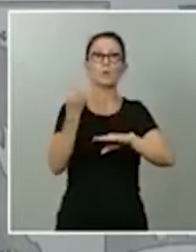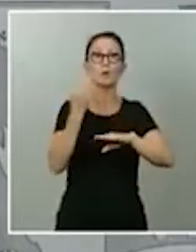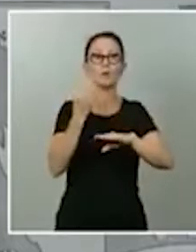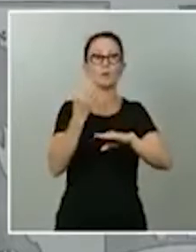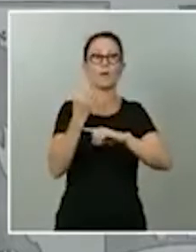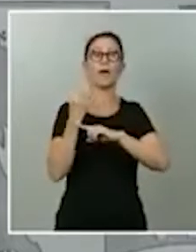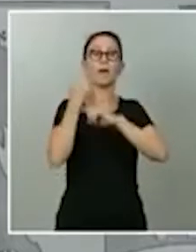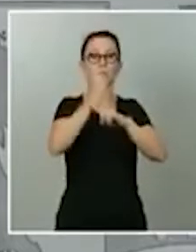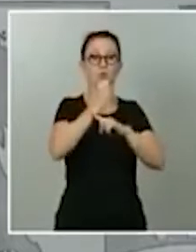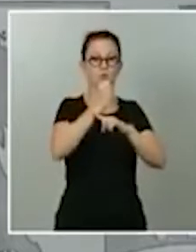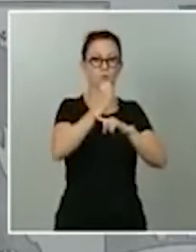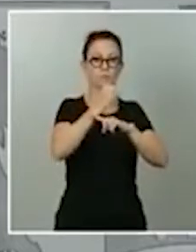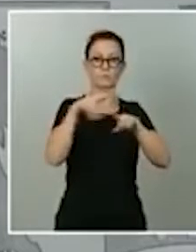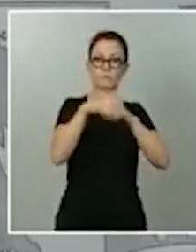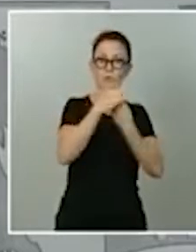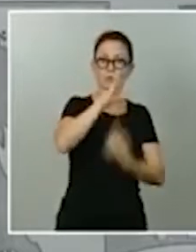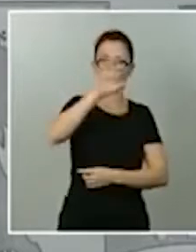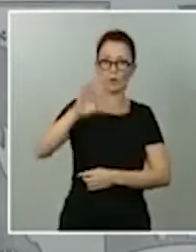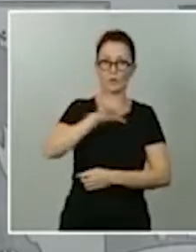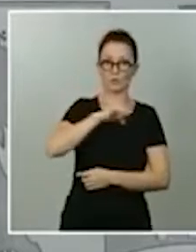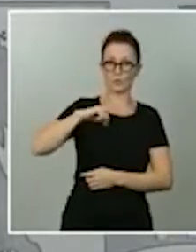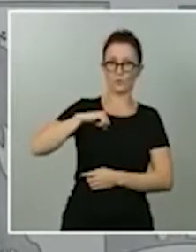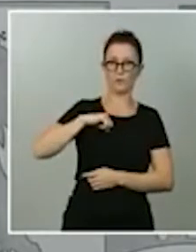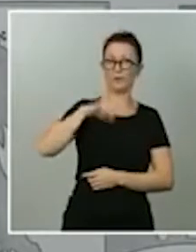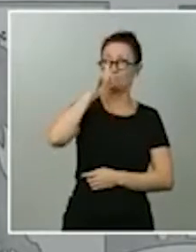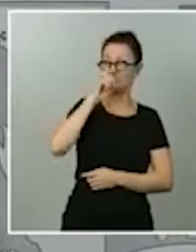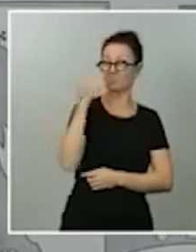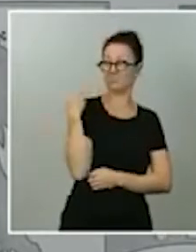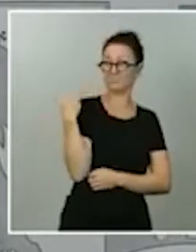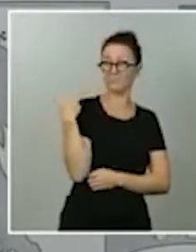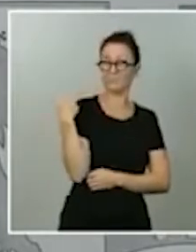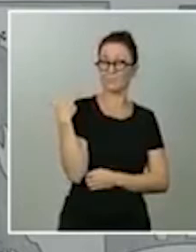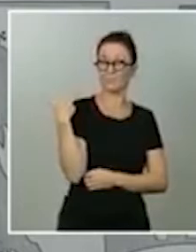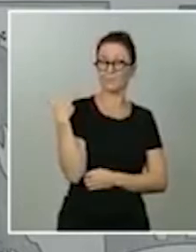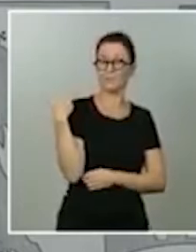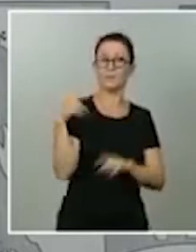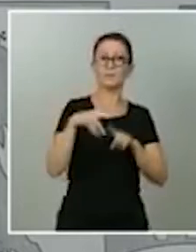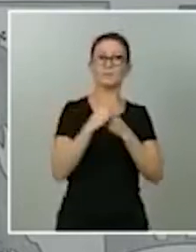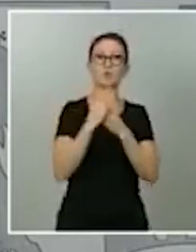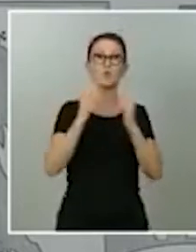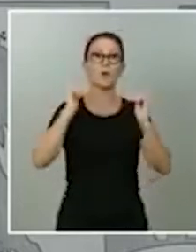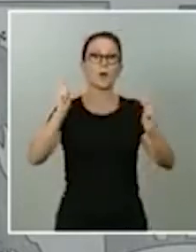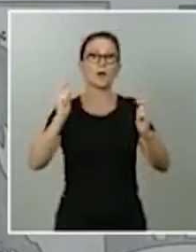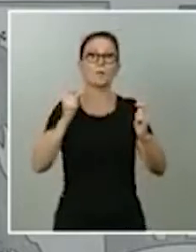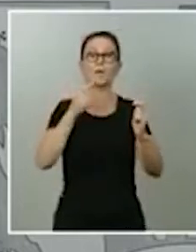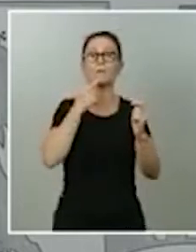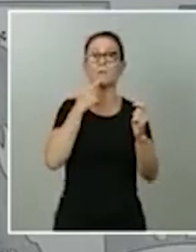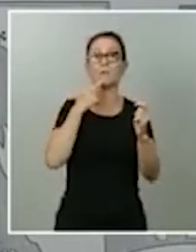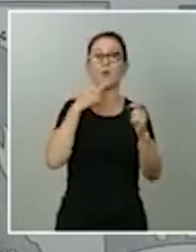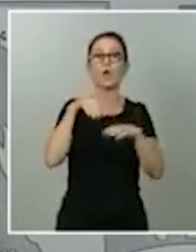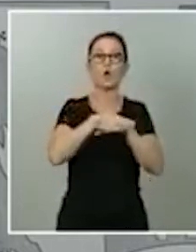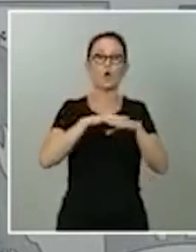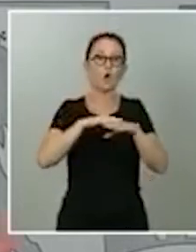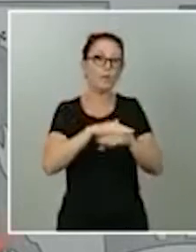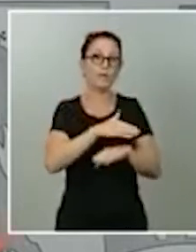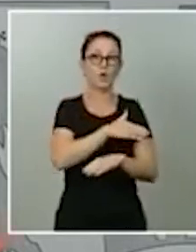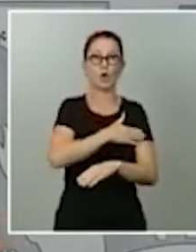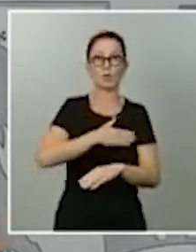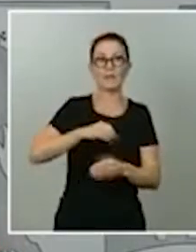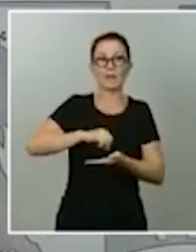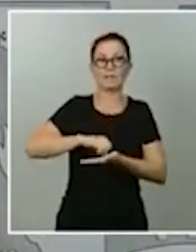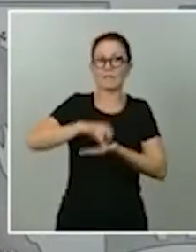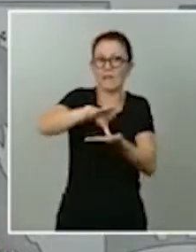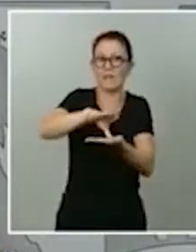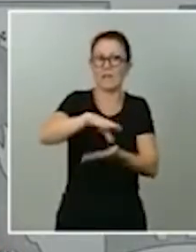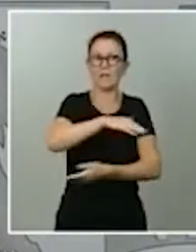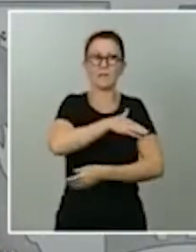Recuerdo que, además, se reprochaba en el momento que aplicamos el estado de alarma que este era el gobierno que quería recentralizar, que quería apropiarse de